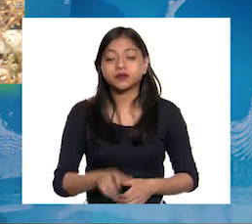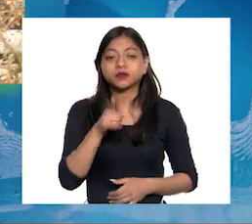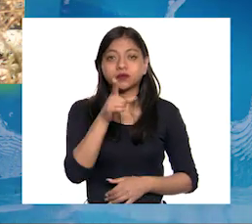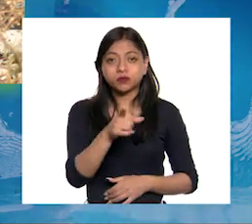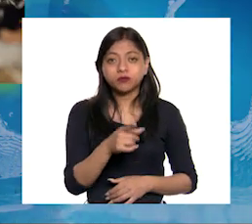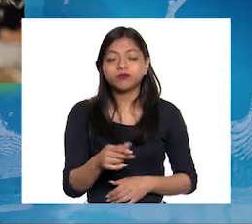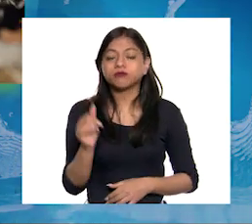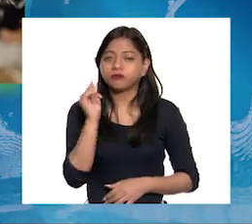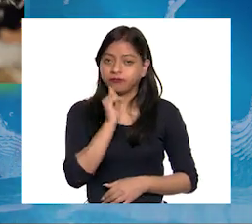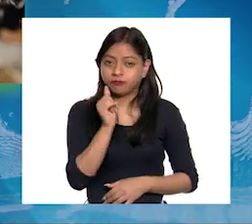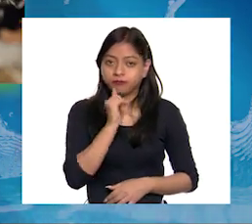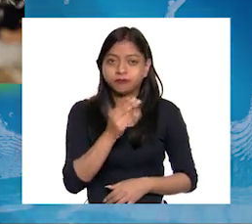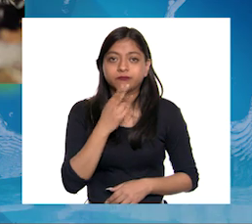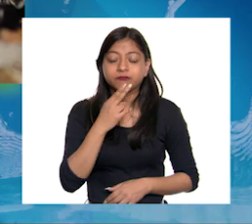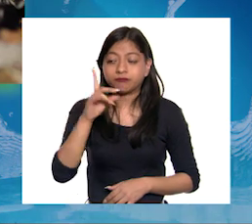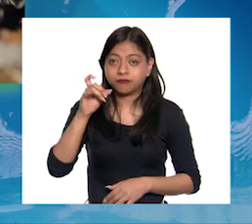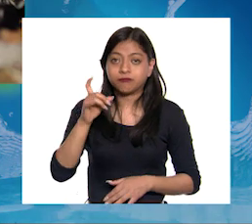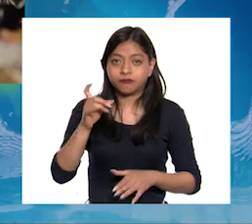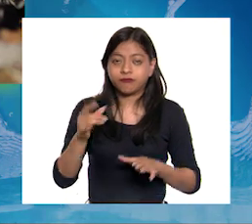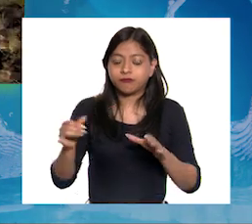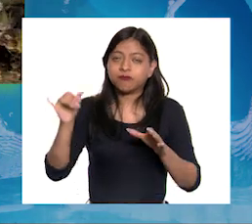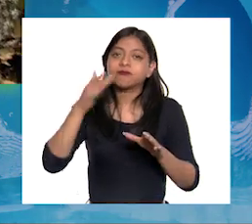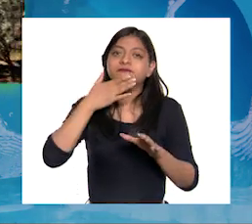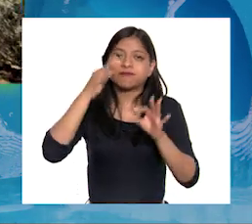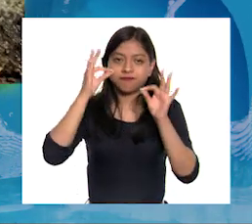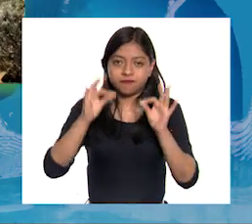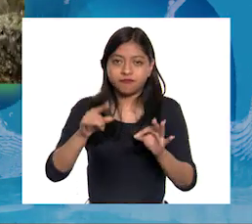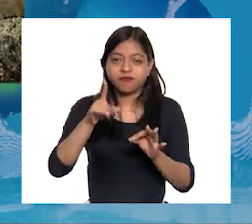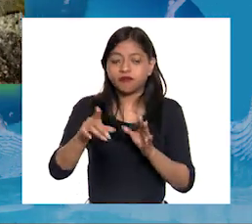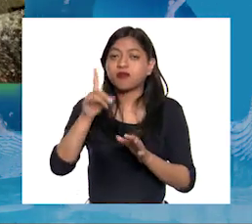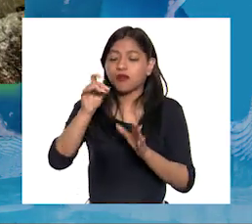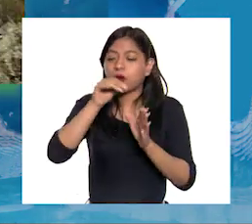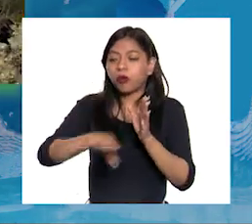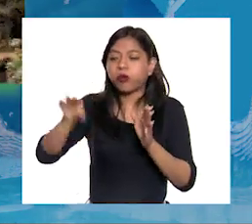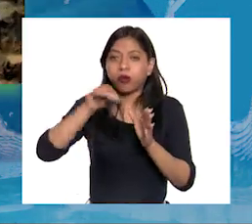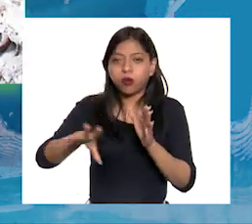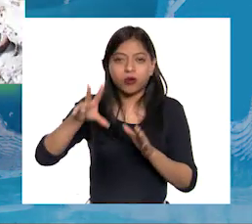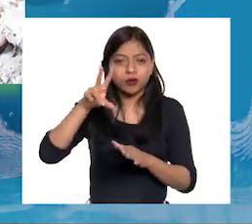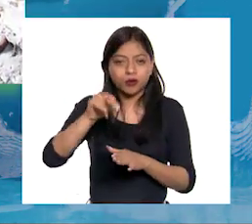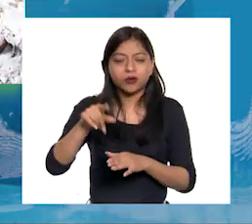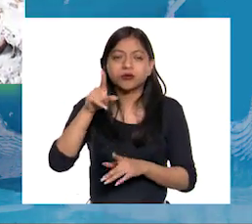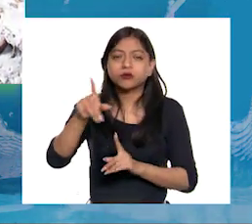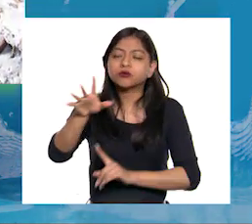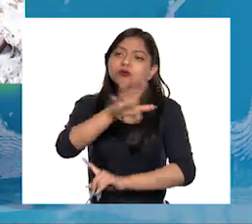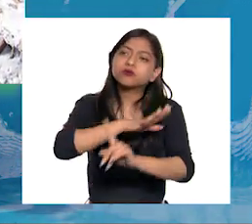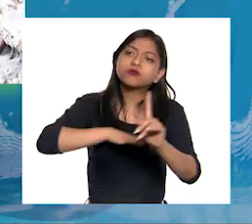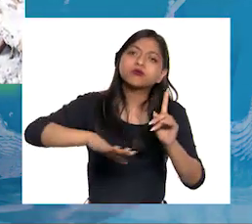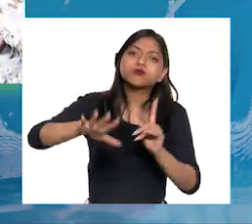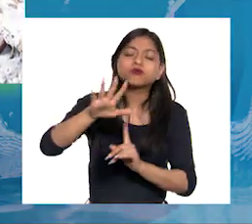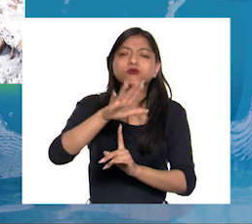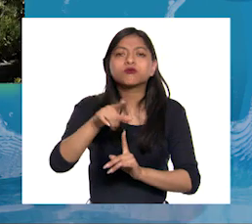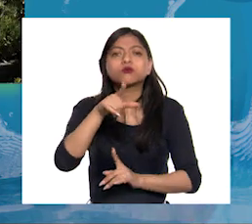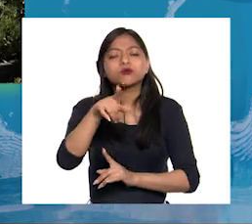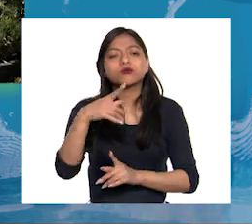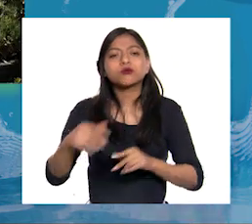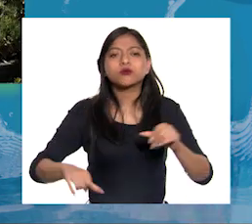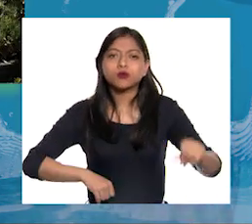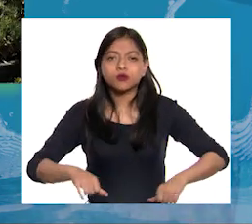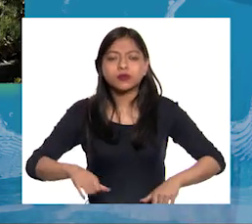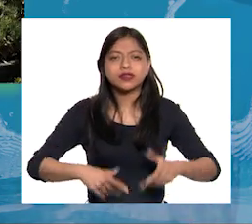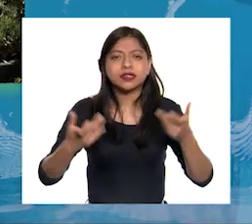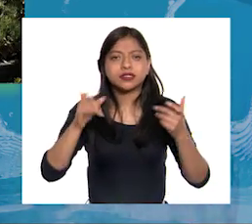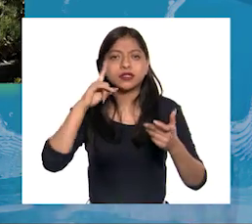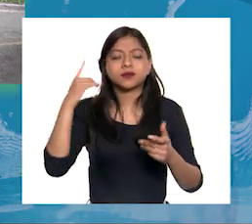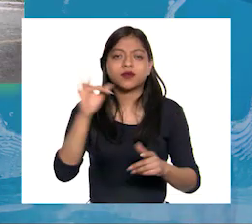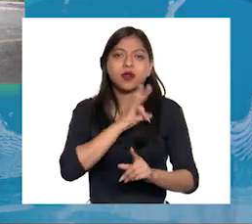Utilizo conscientemente el agua sin desperdiciarla Exploro, me conecto y busco actividades que aporten a la conservación